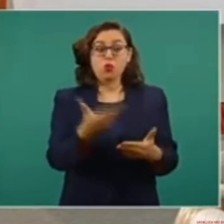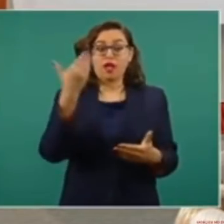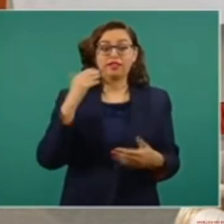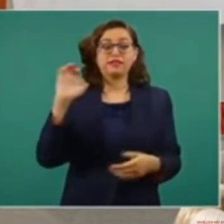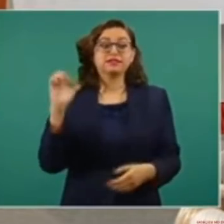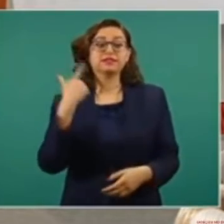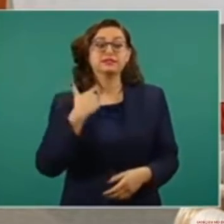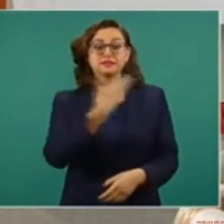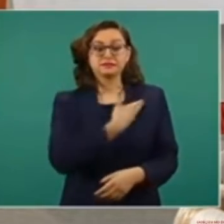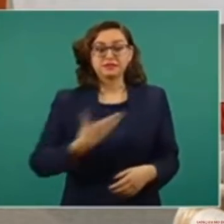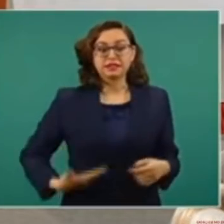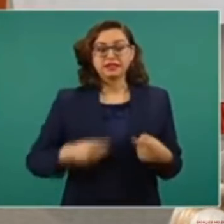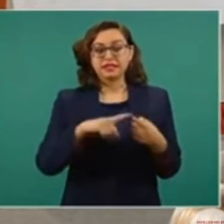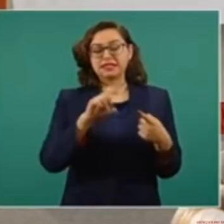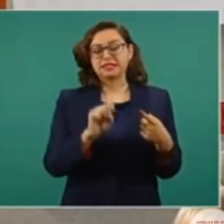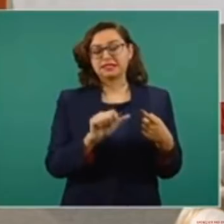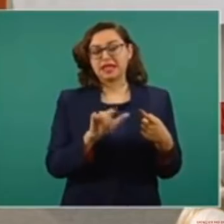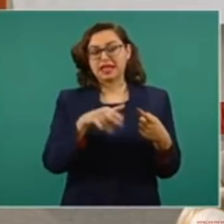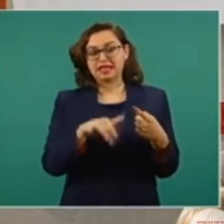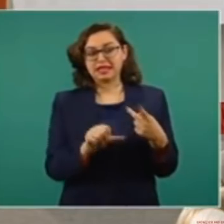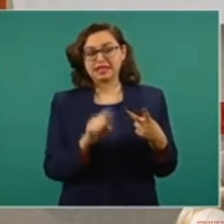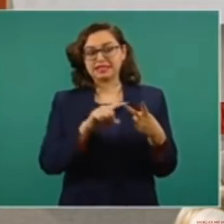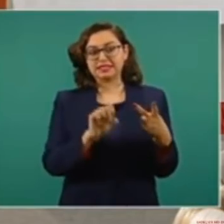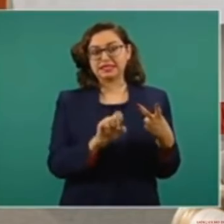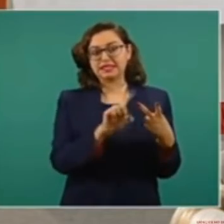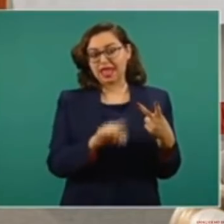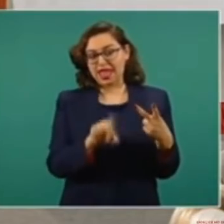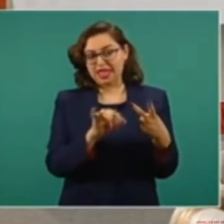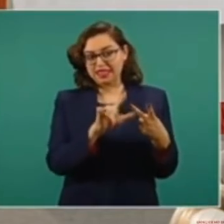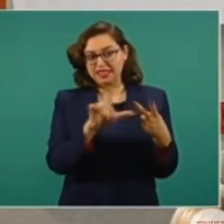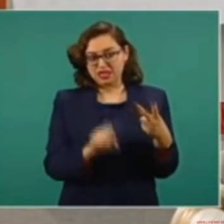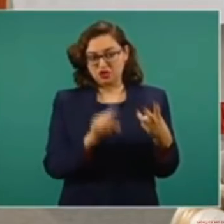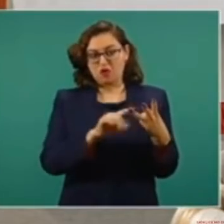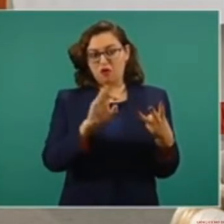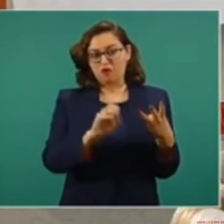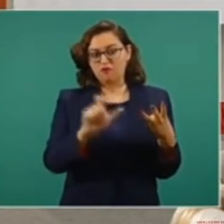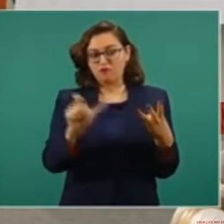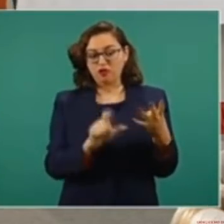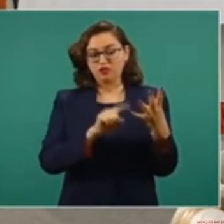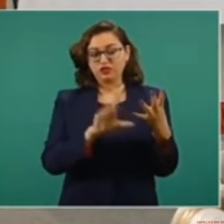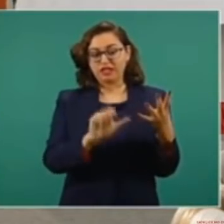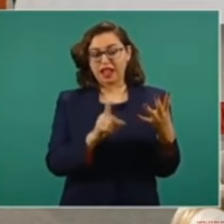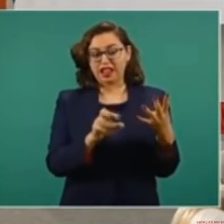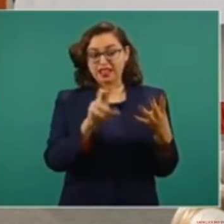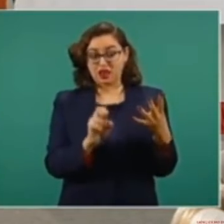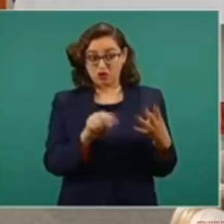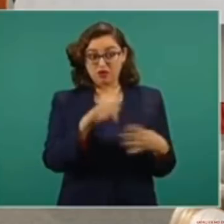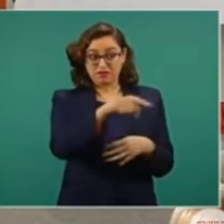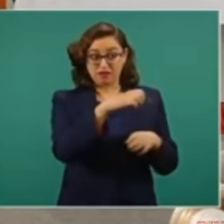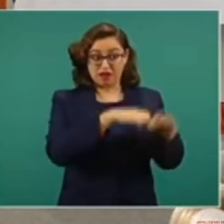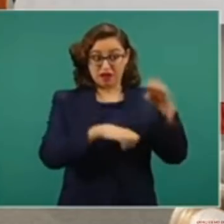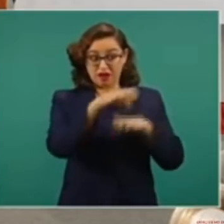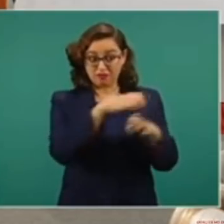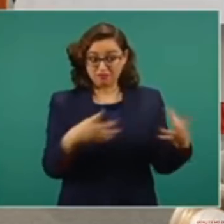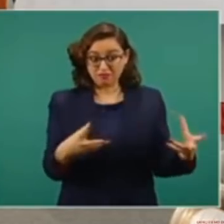Ernesto Zedillo, Vicente Fox y Felipe Calderón, hoy se oponen a las políticas de la actual Administración Federal a través de